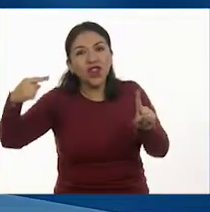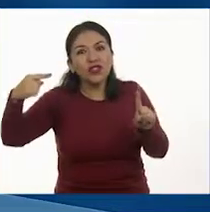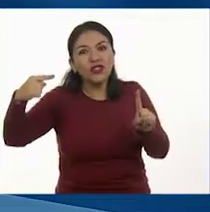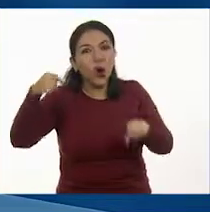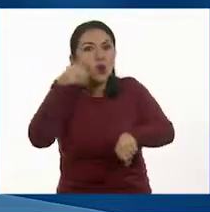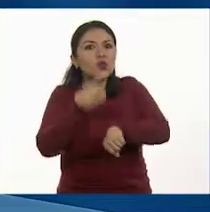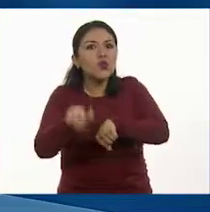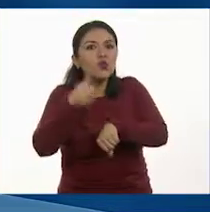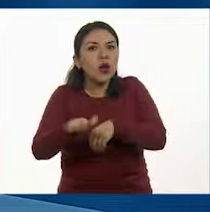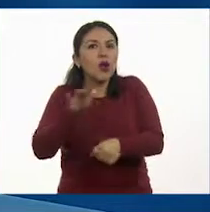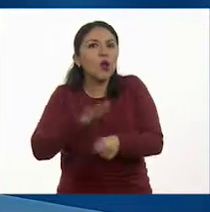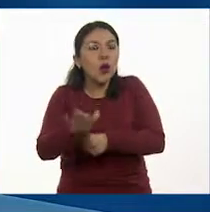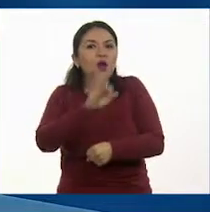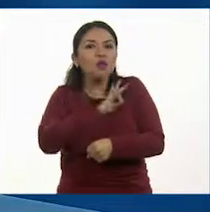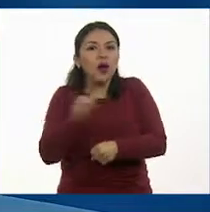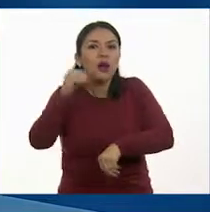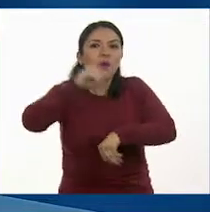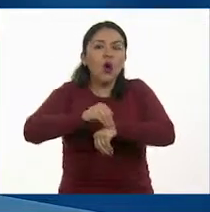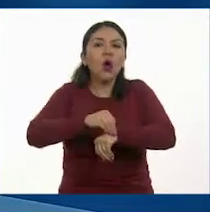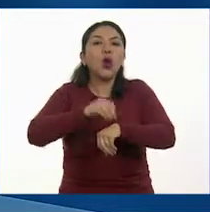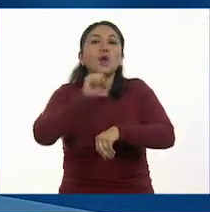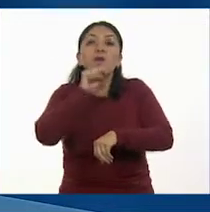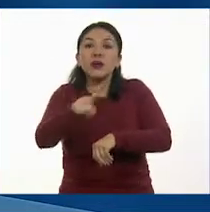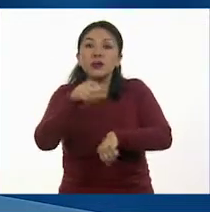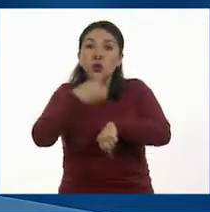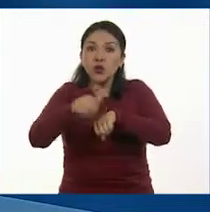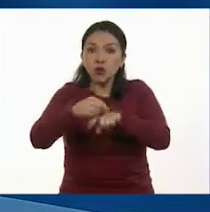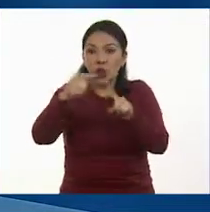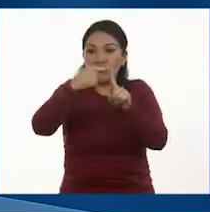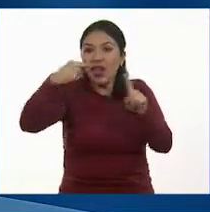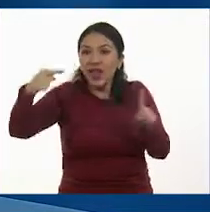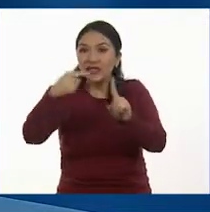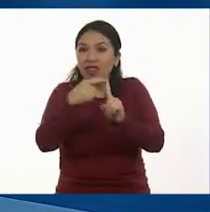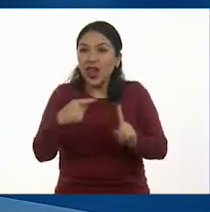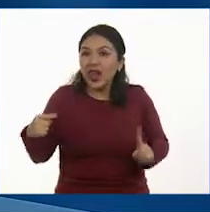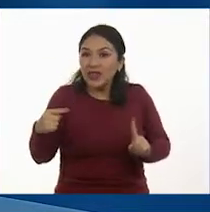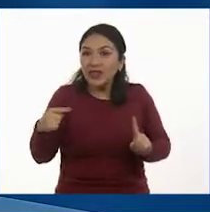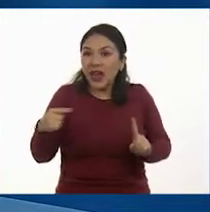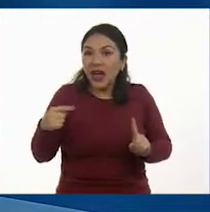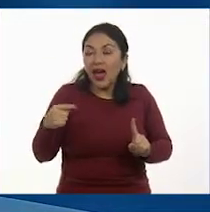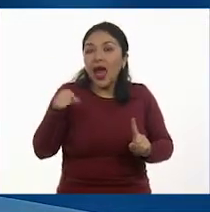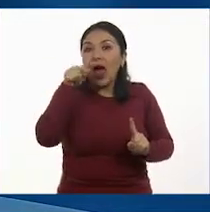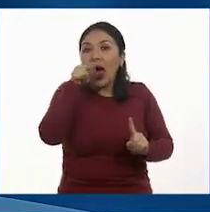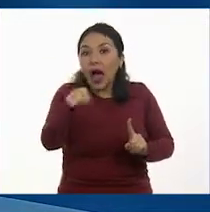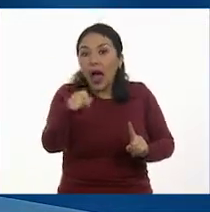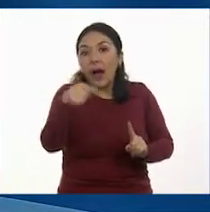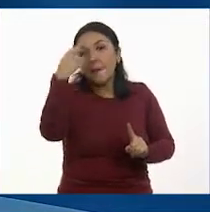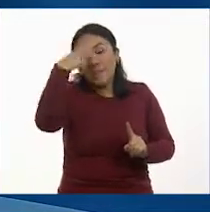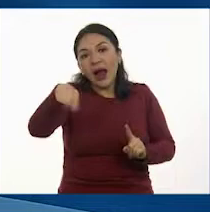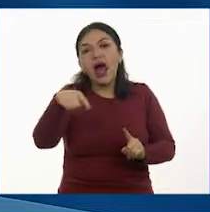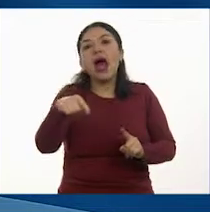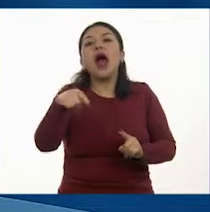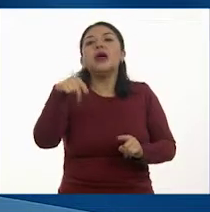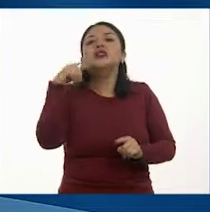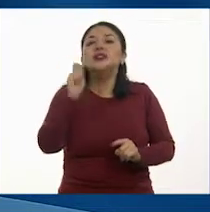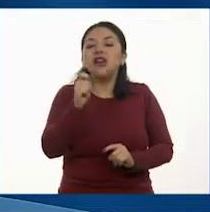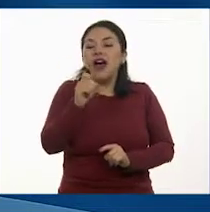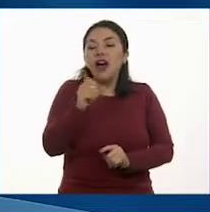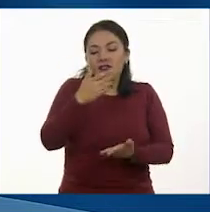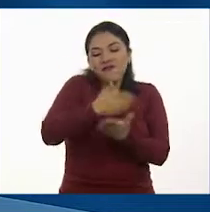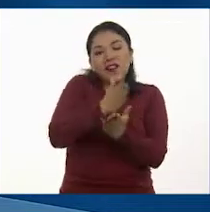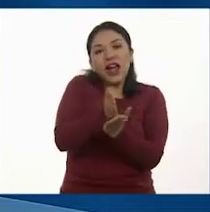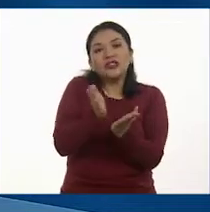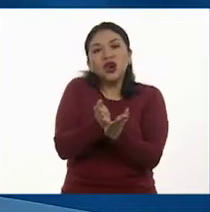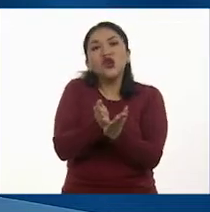algún número, dividiendo ambos números, el denominador y el numerador, nos dé una fracción más